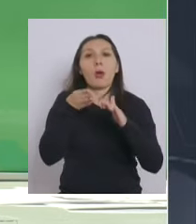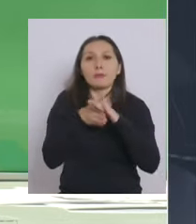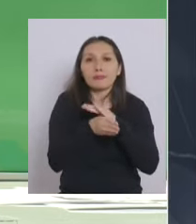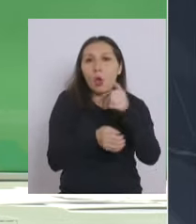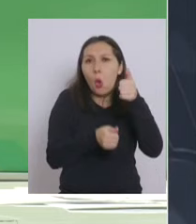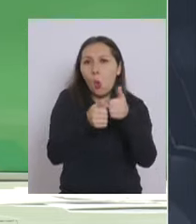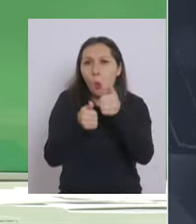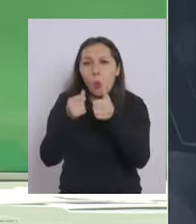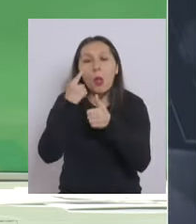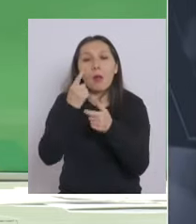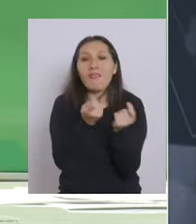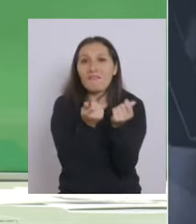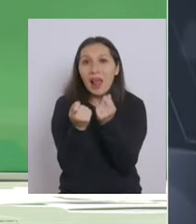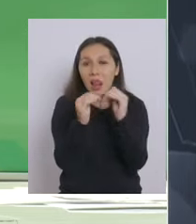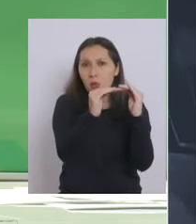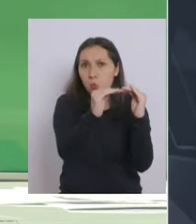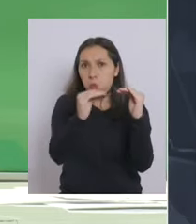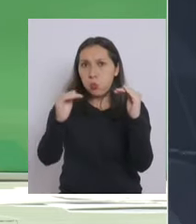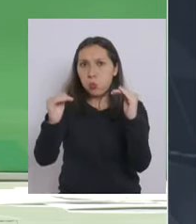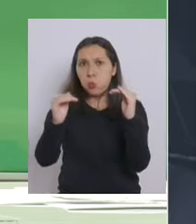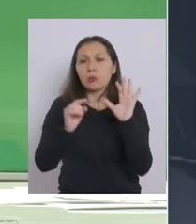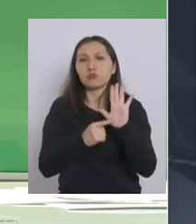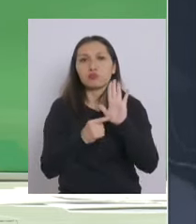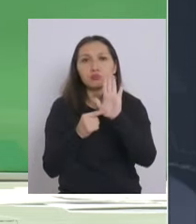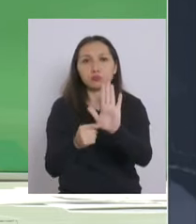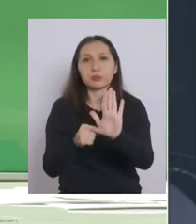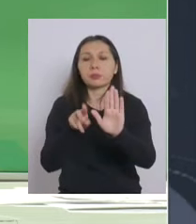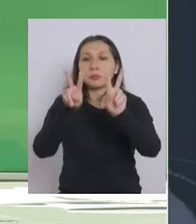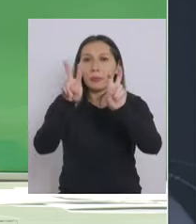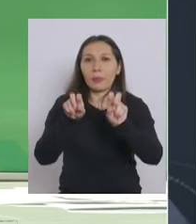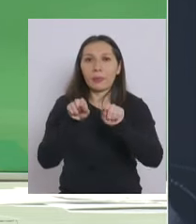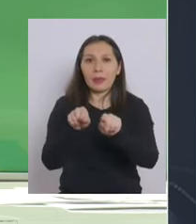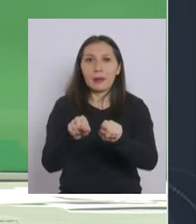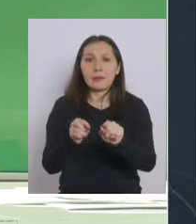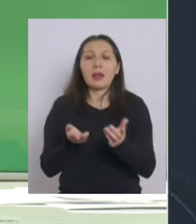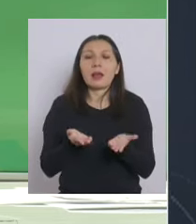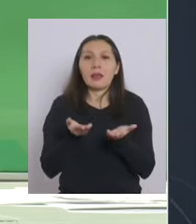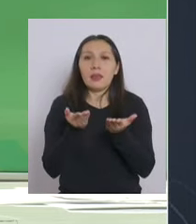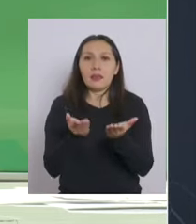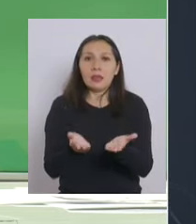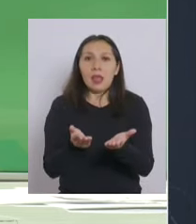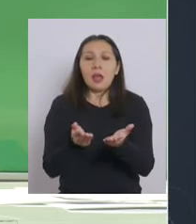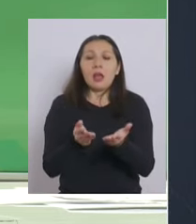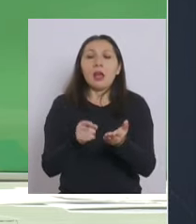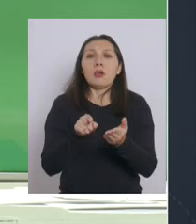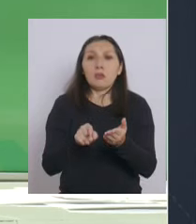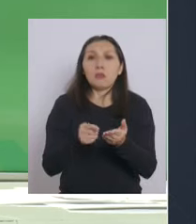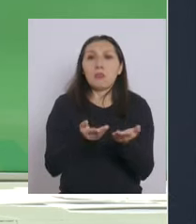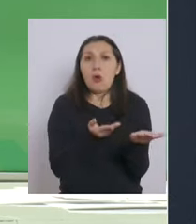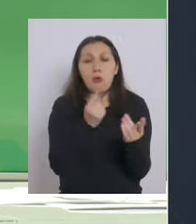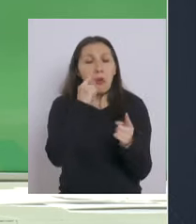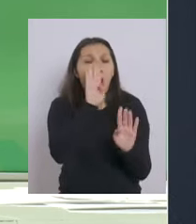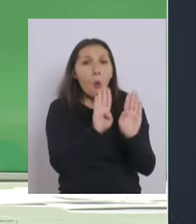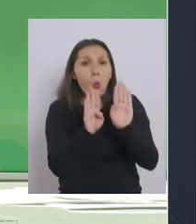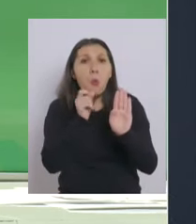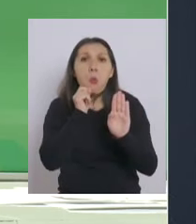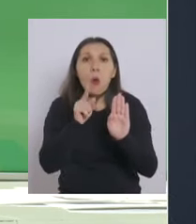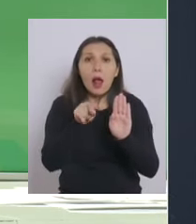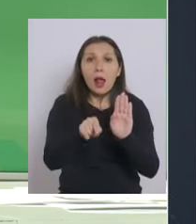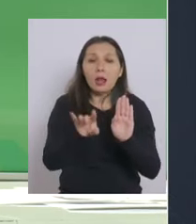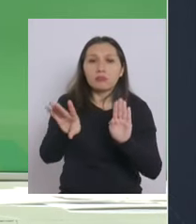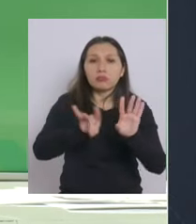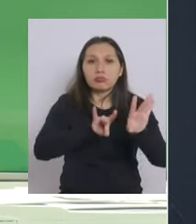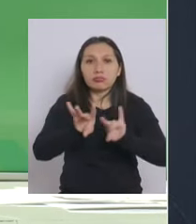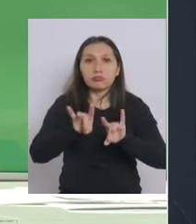con bandas de precios fijadas y en función de estas capacidades y estas ofertas se irán